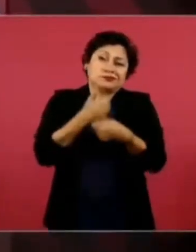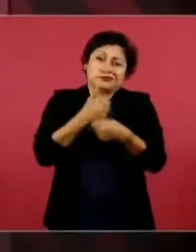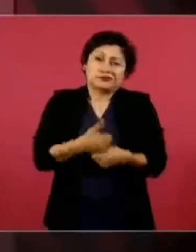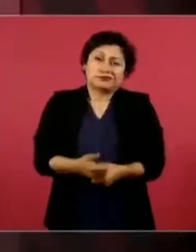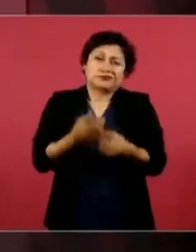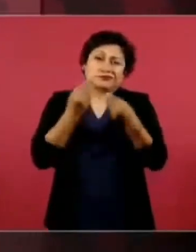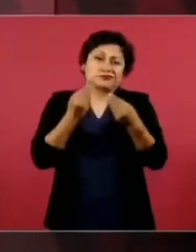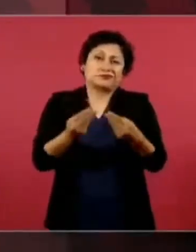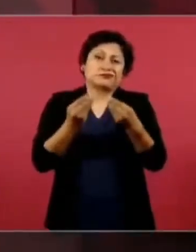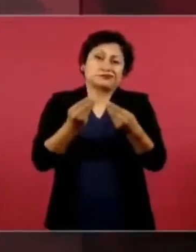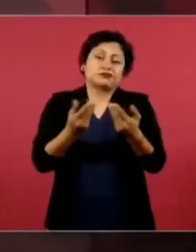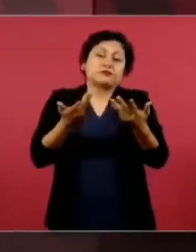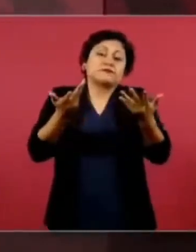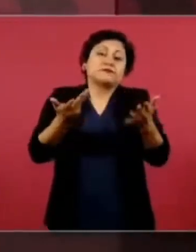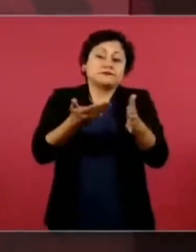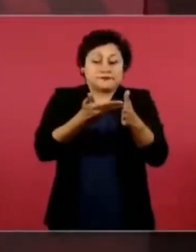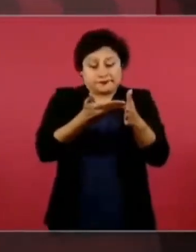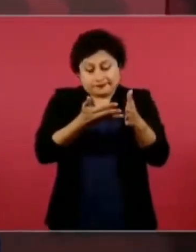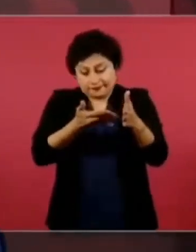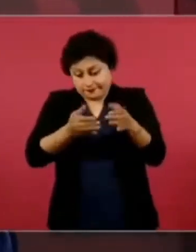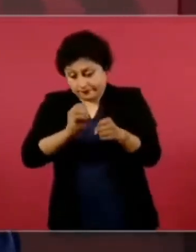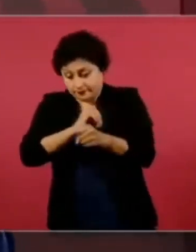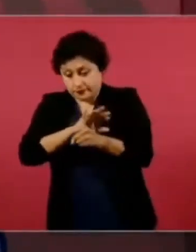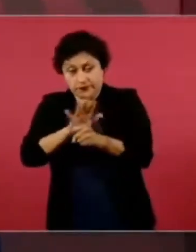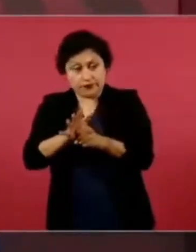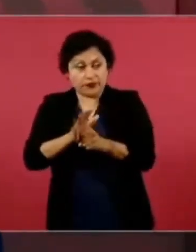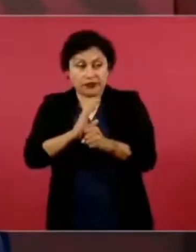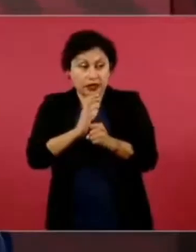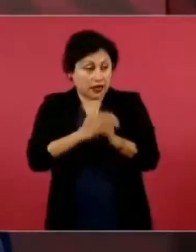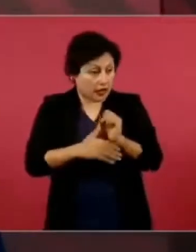Afortunadamente pasa la pandemia y vamos